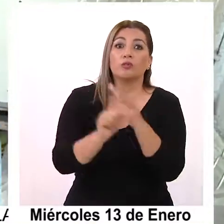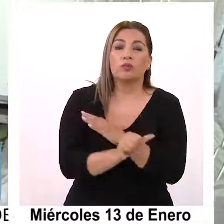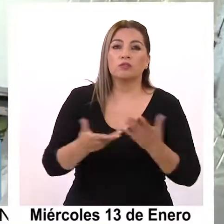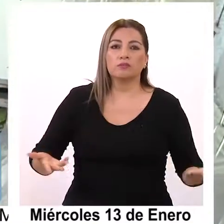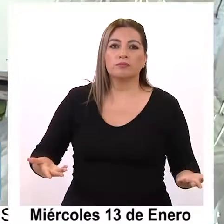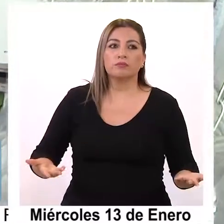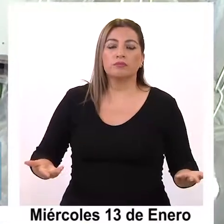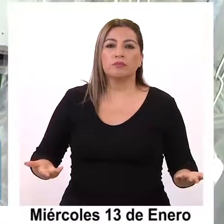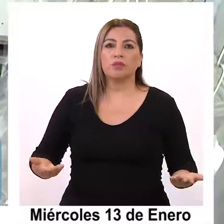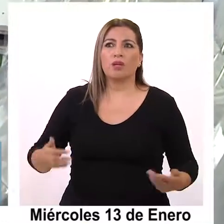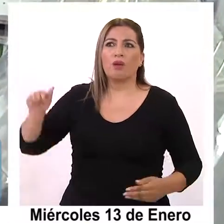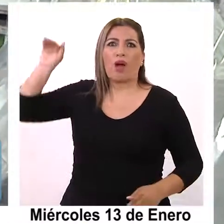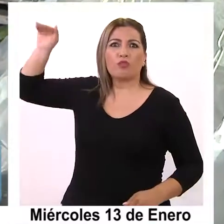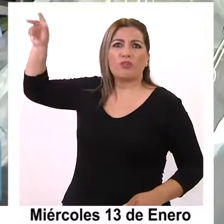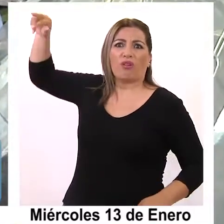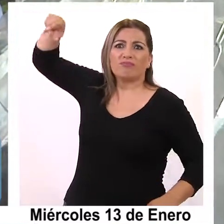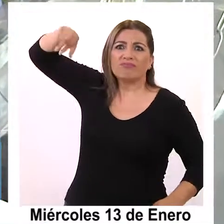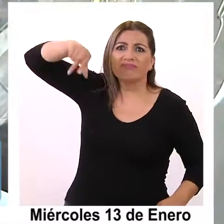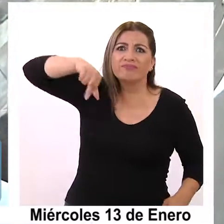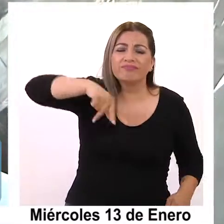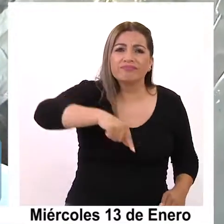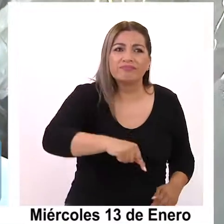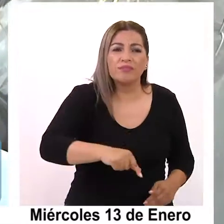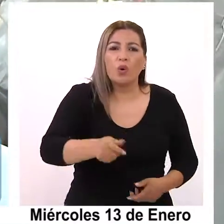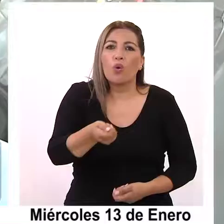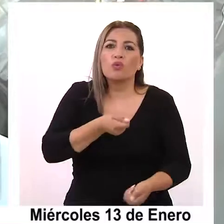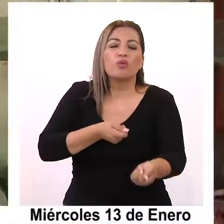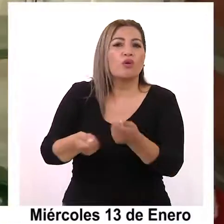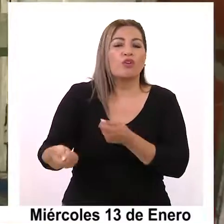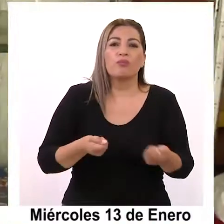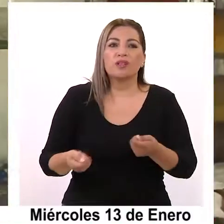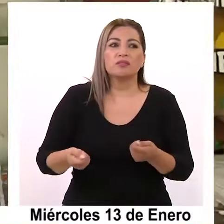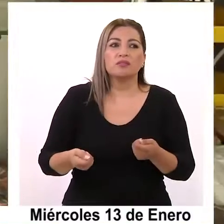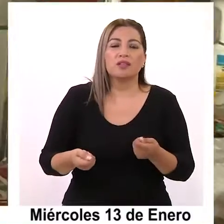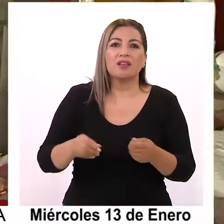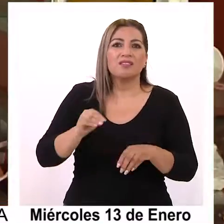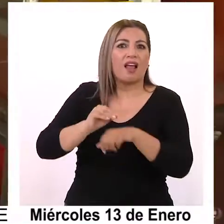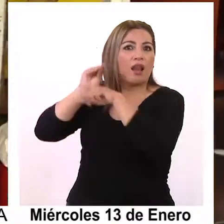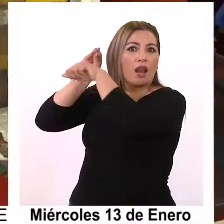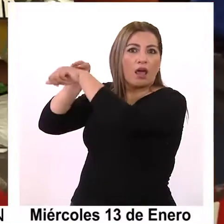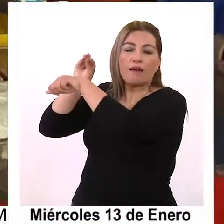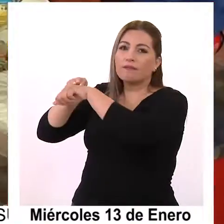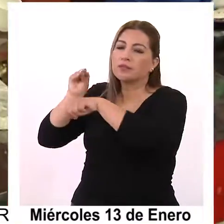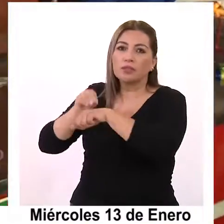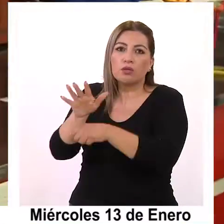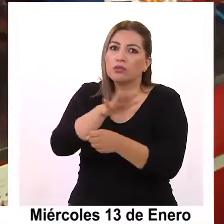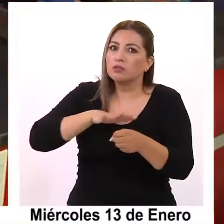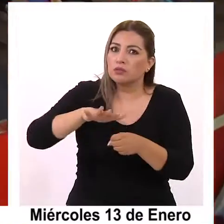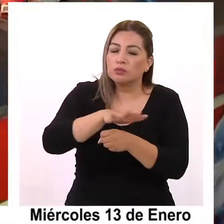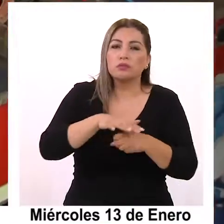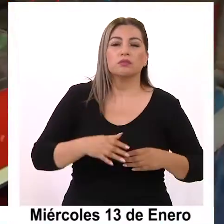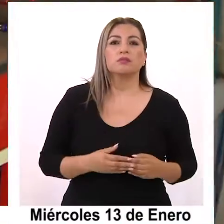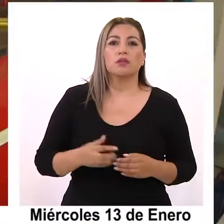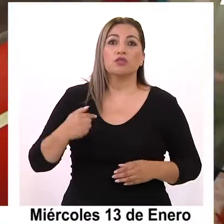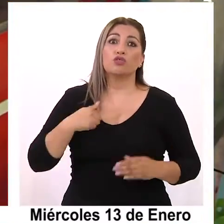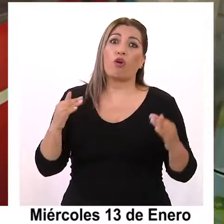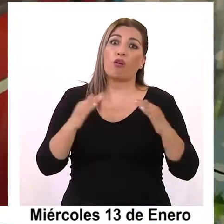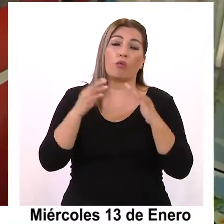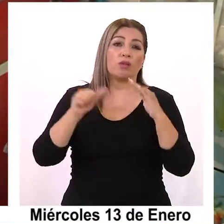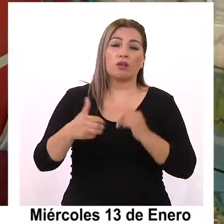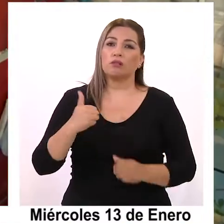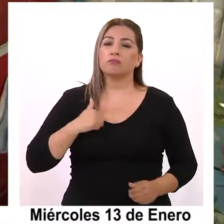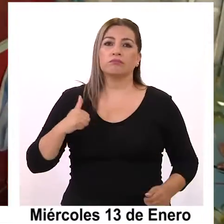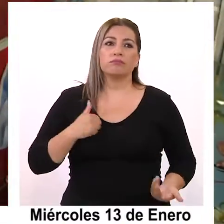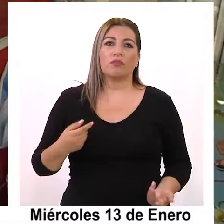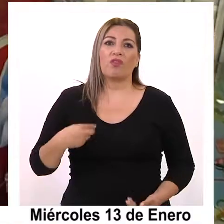pero tuvo que bajar desde allá, ya que unos comerciantes del sector la pusieron en aviso de lo sucedido. Yo estoy en cuarentena, he seguido